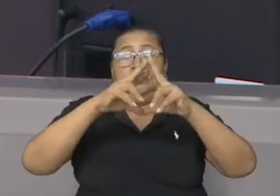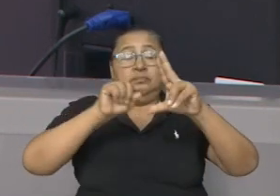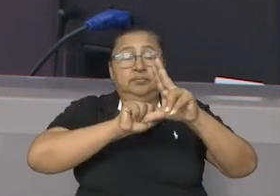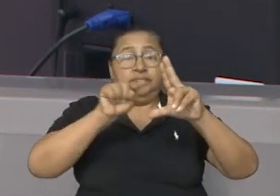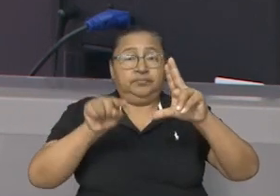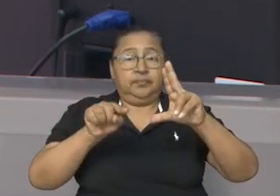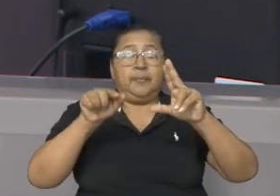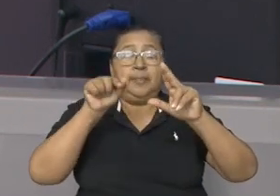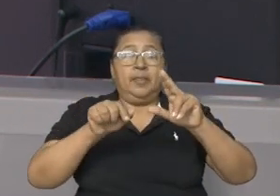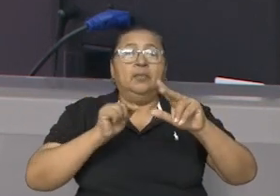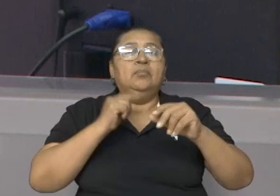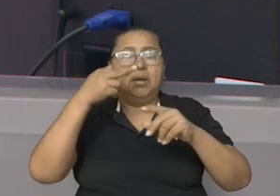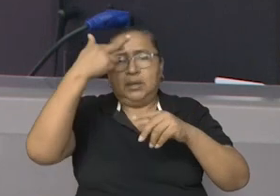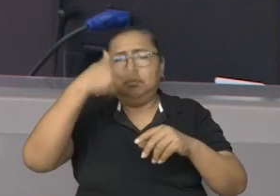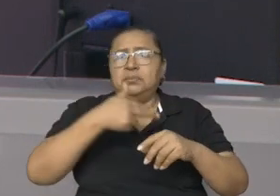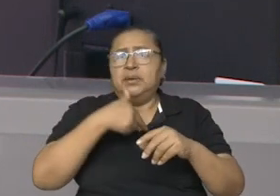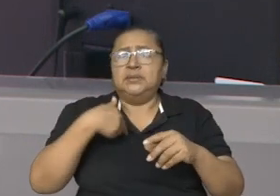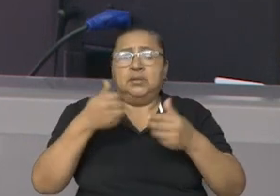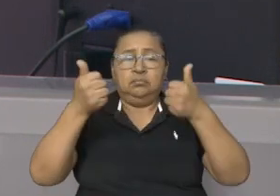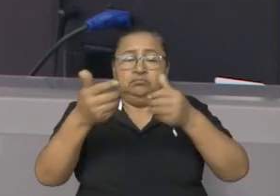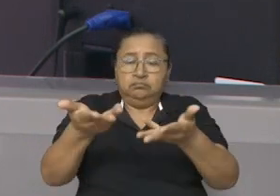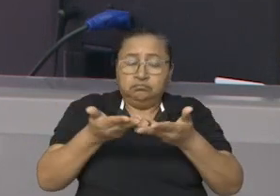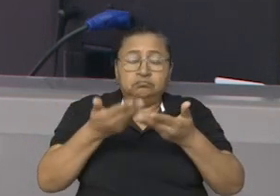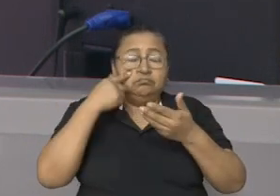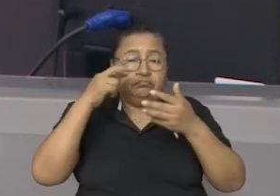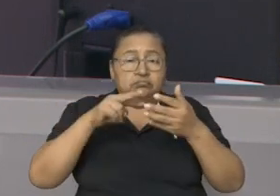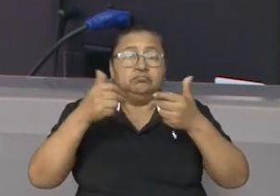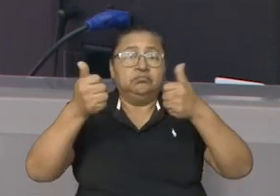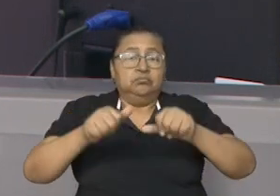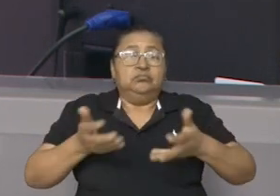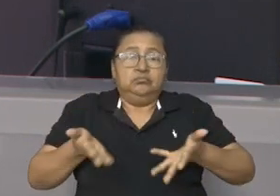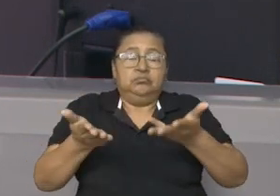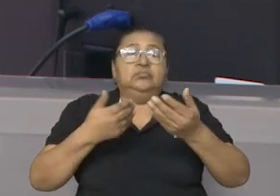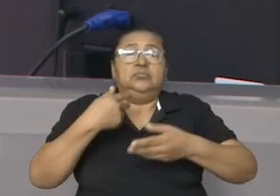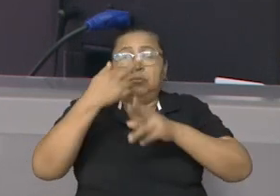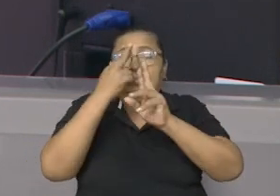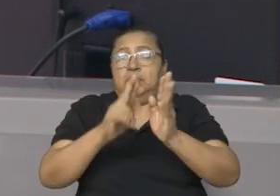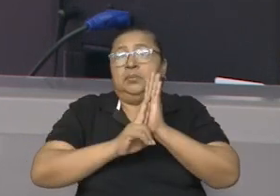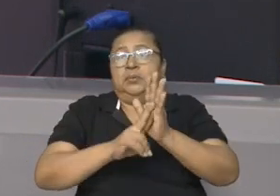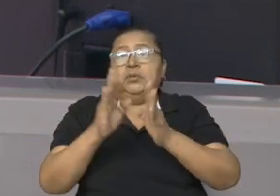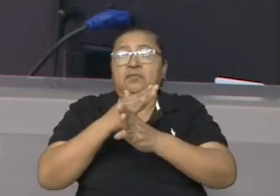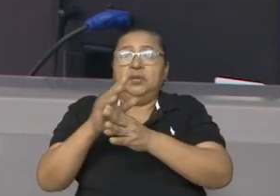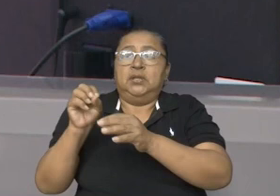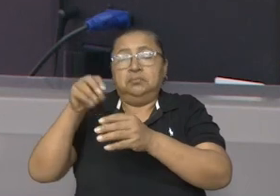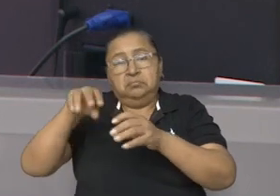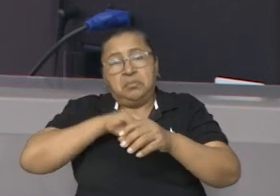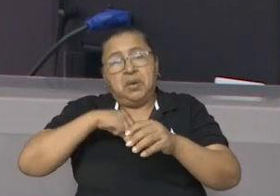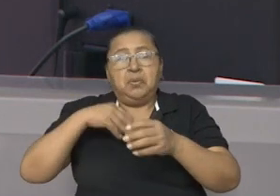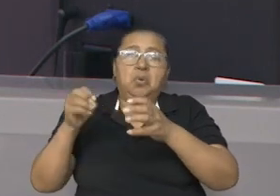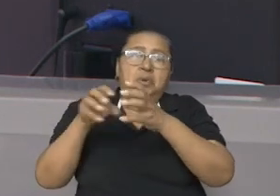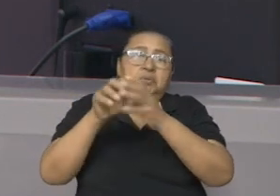Interoceánico de Nicaragua se encargará de aprobar y promover la representación de la autoridad en sociedades o corporaciones